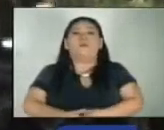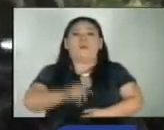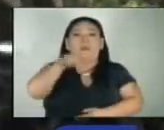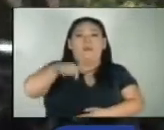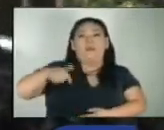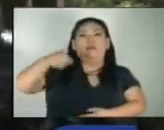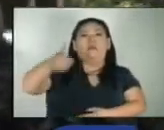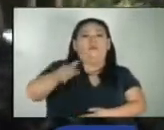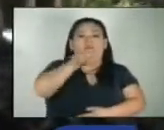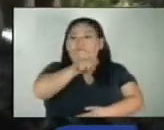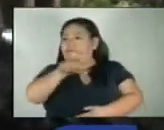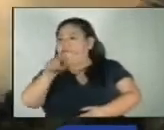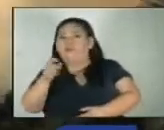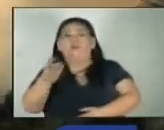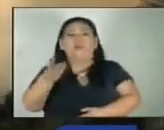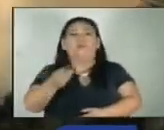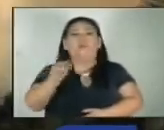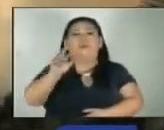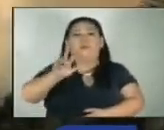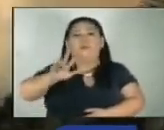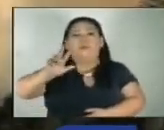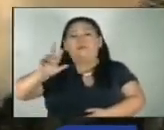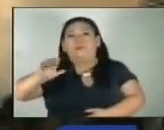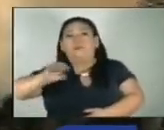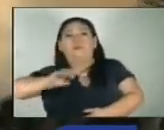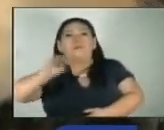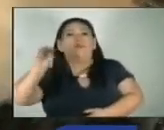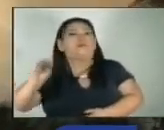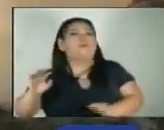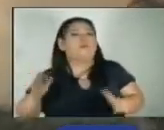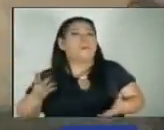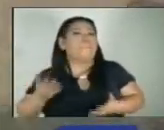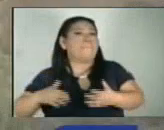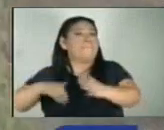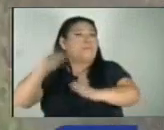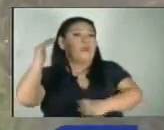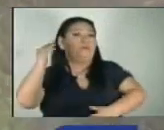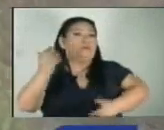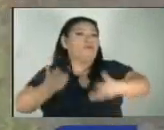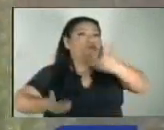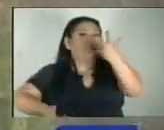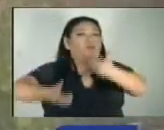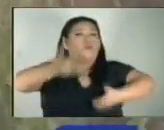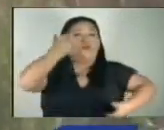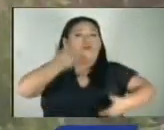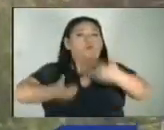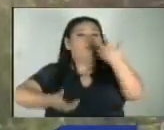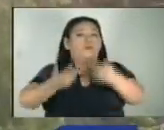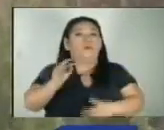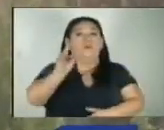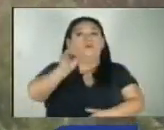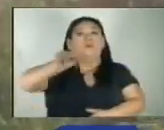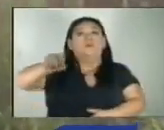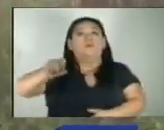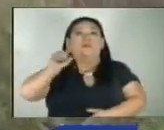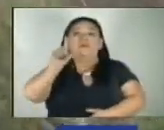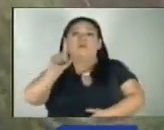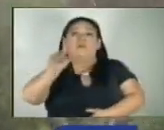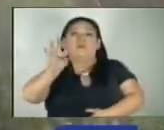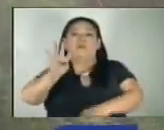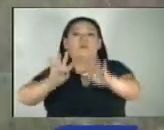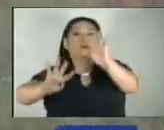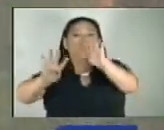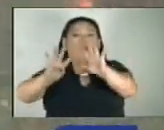se reporta un incremento del 33% de incendios, es decir, han ocurrido 2.149